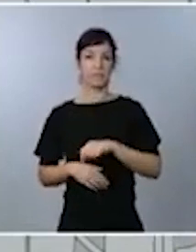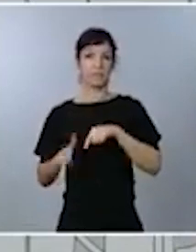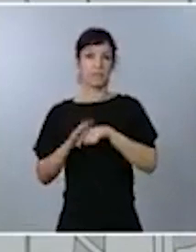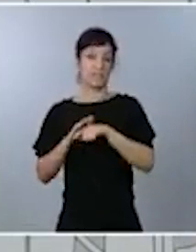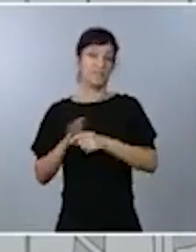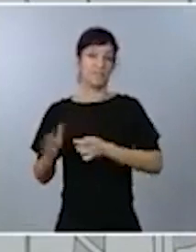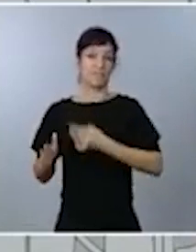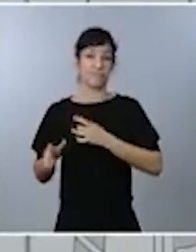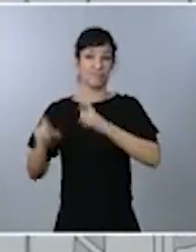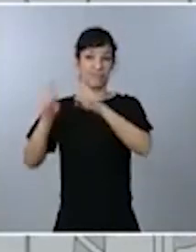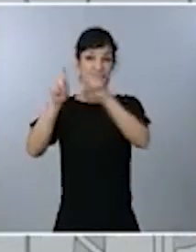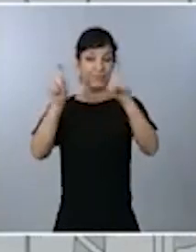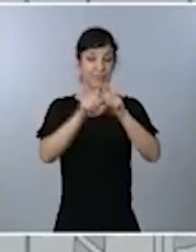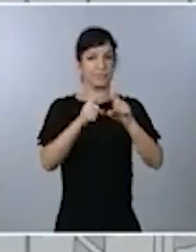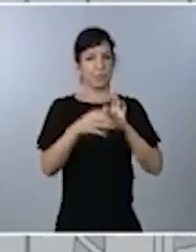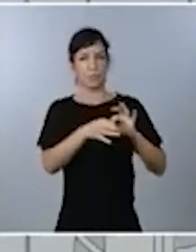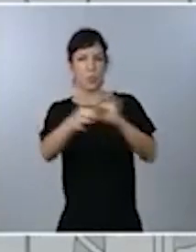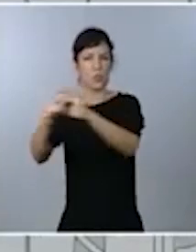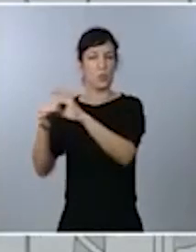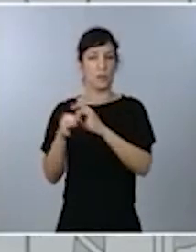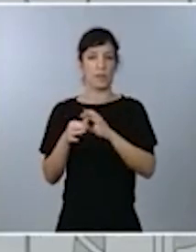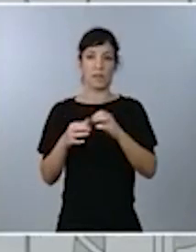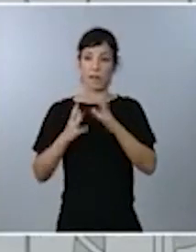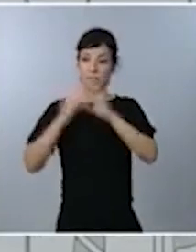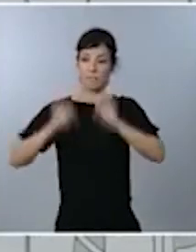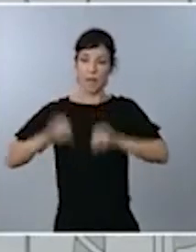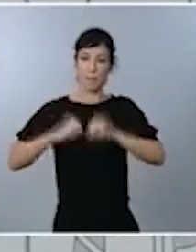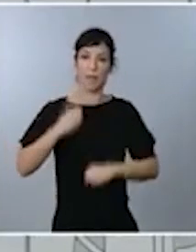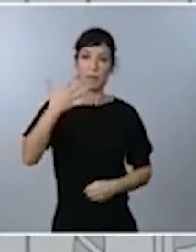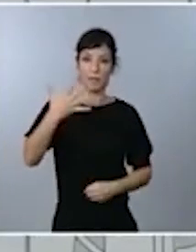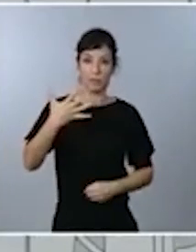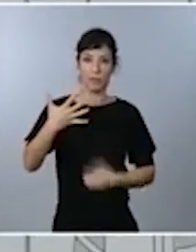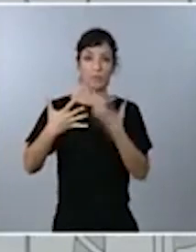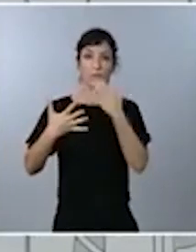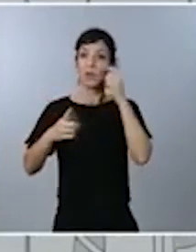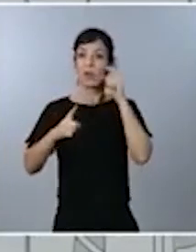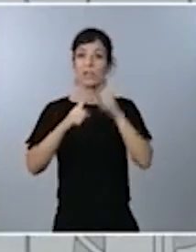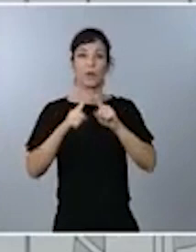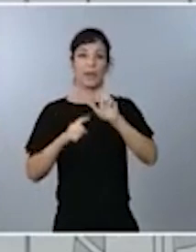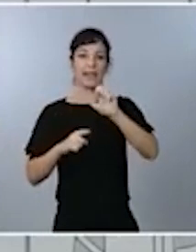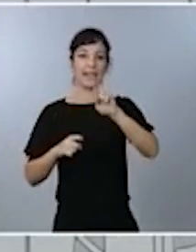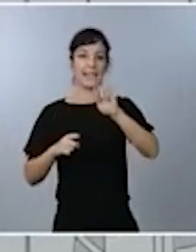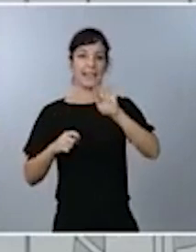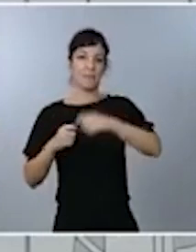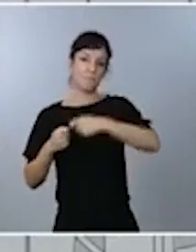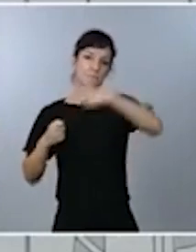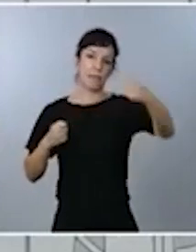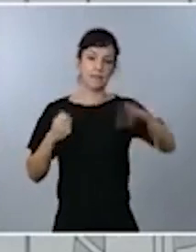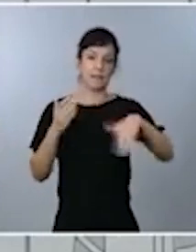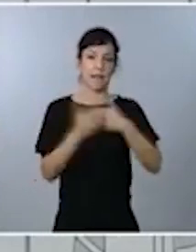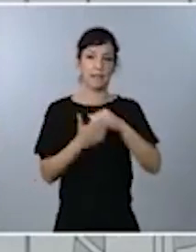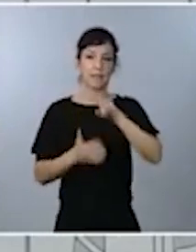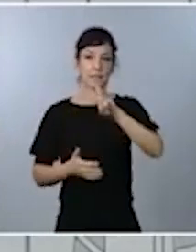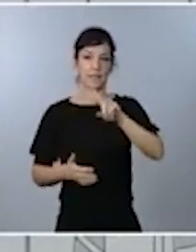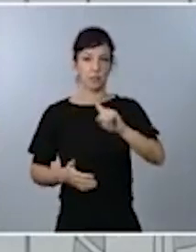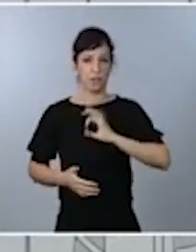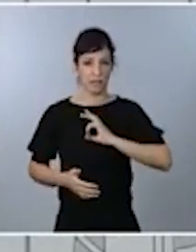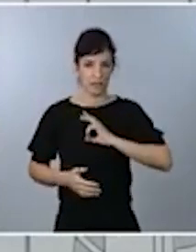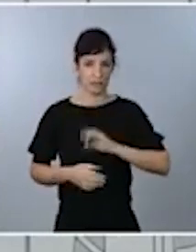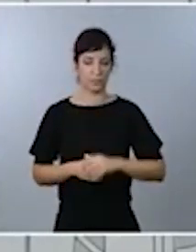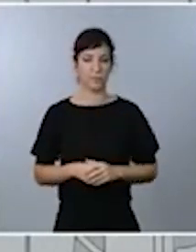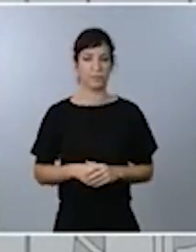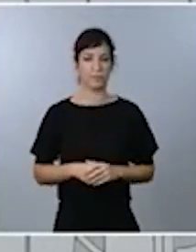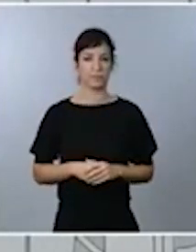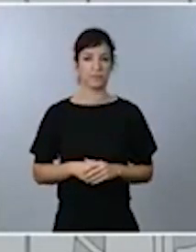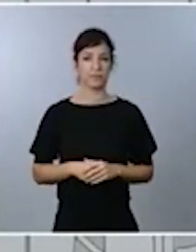desarrollando con cinco acuerdos que hemos logrado, por ejemplo, para la extensión de los ERTE hasta el próximo 31 de enero. Unidad también entre las